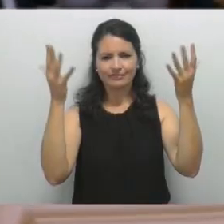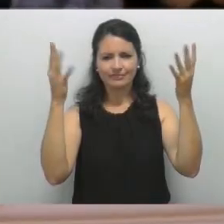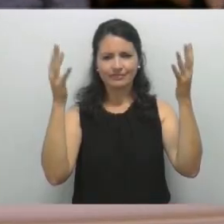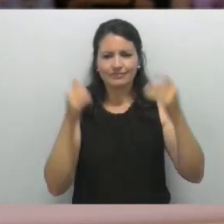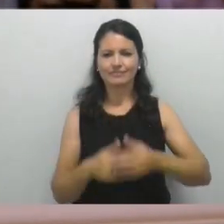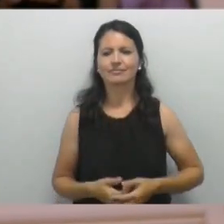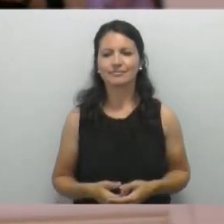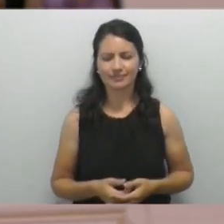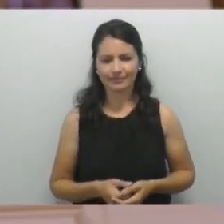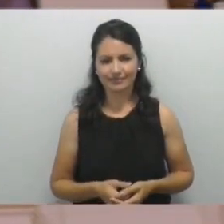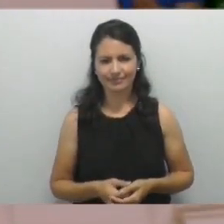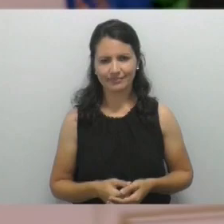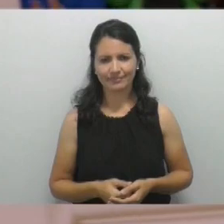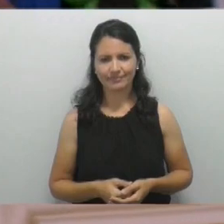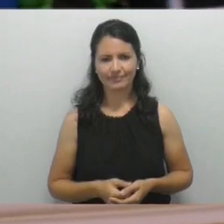¡Aplausos!